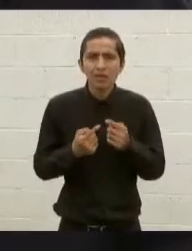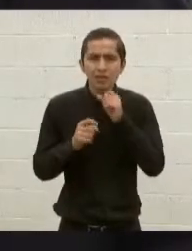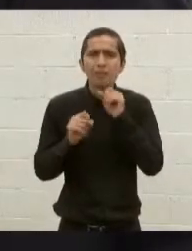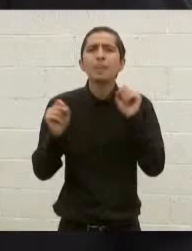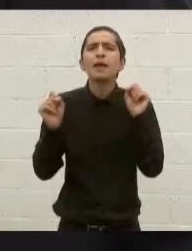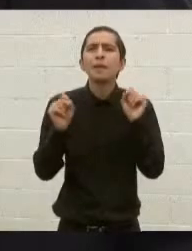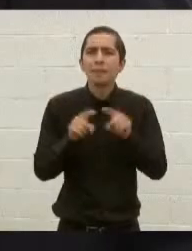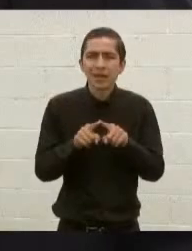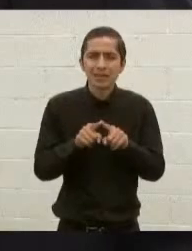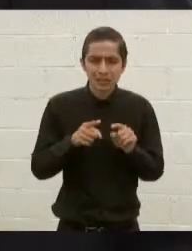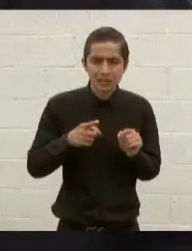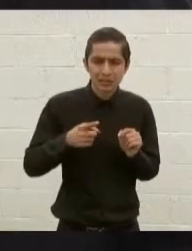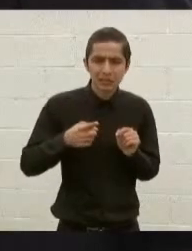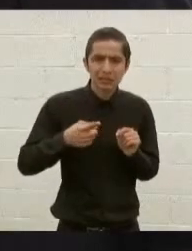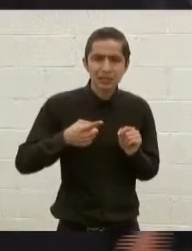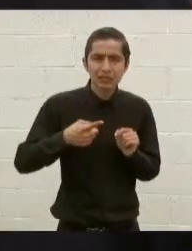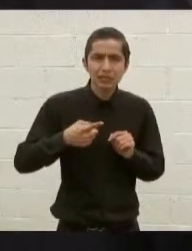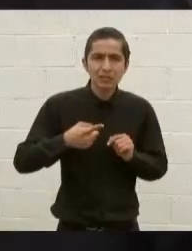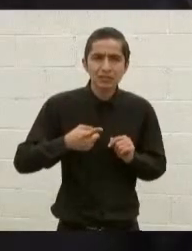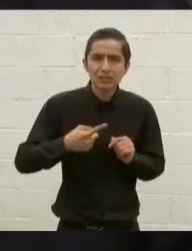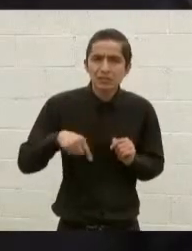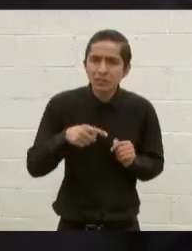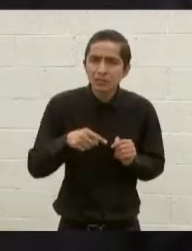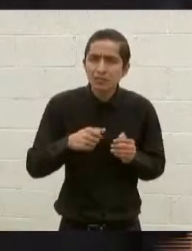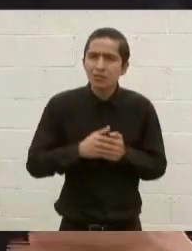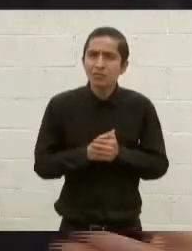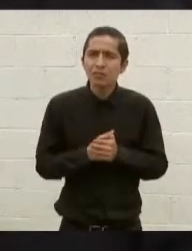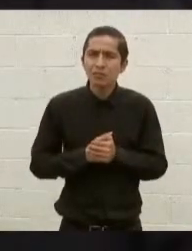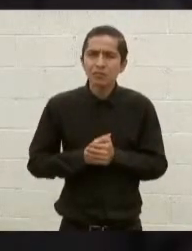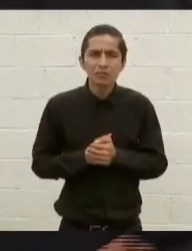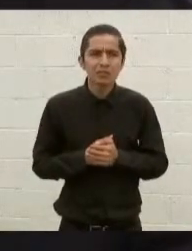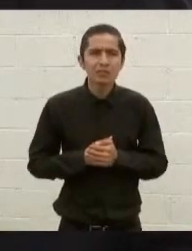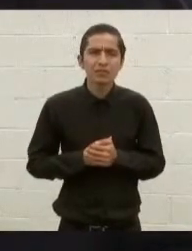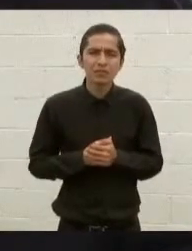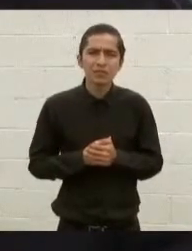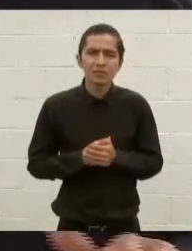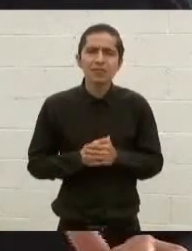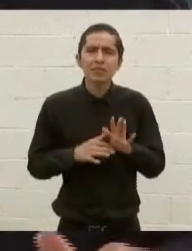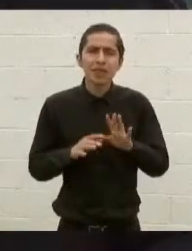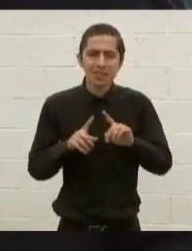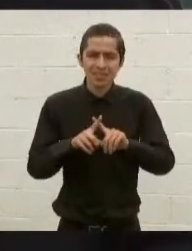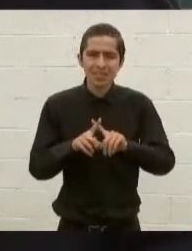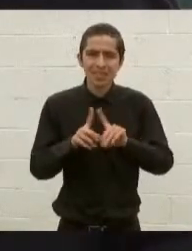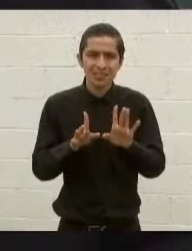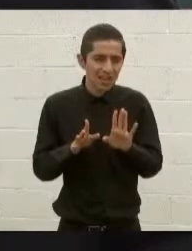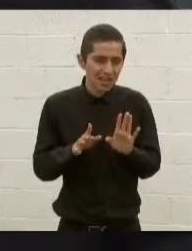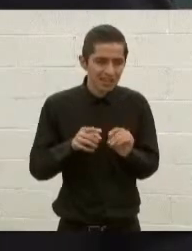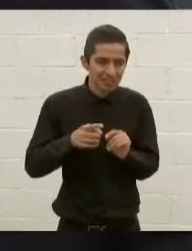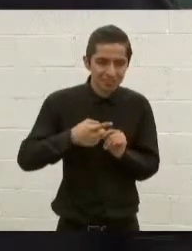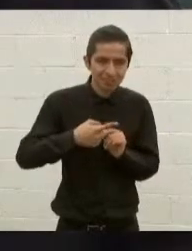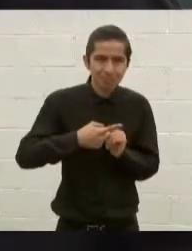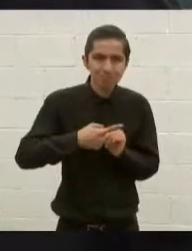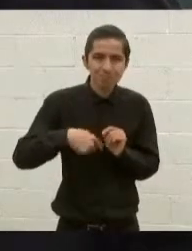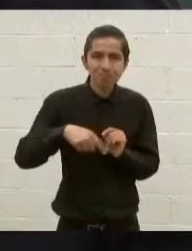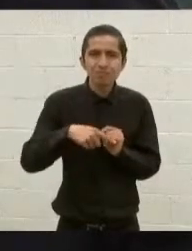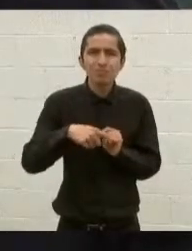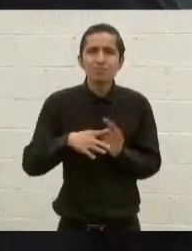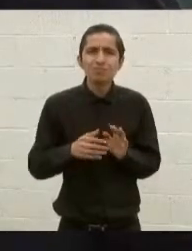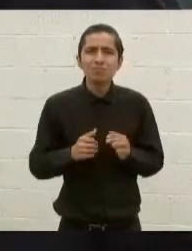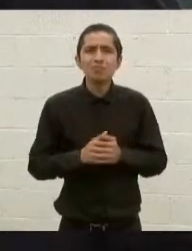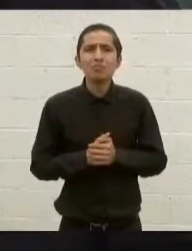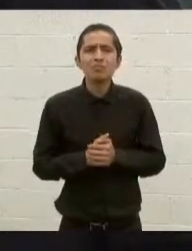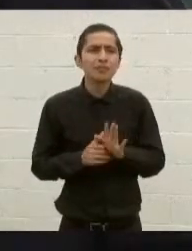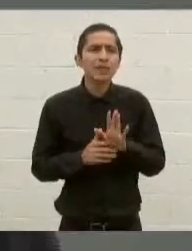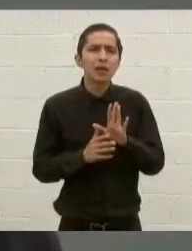con el señor gobernador de Michoacán, no obstante, algunas diferencias respecto a determinadas